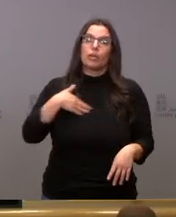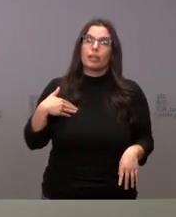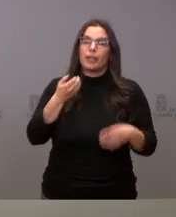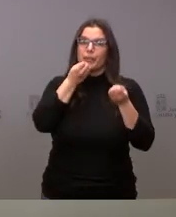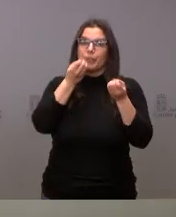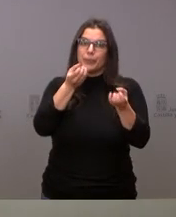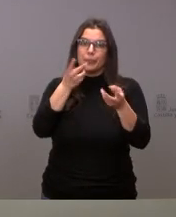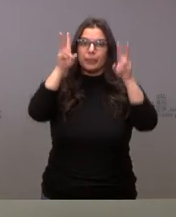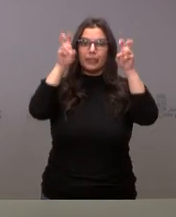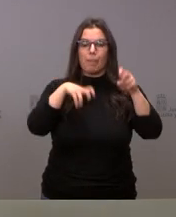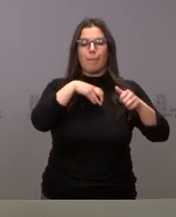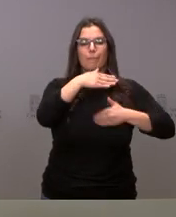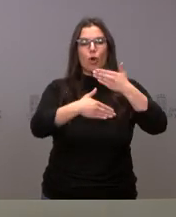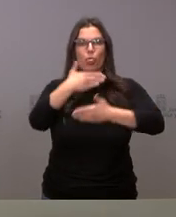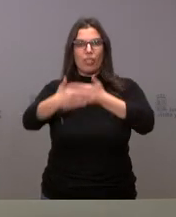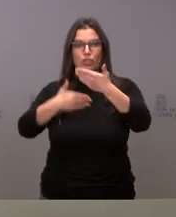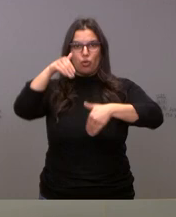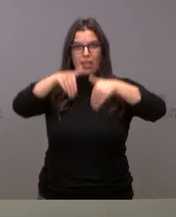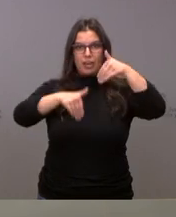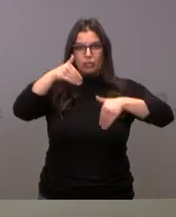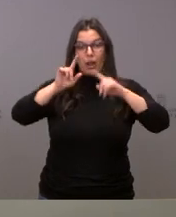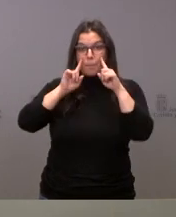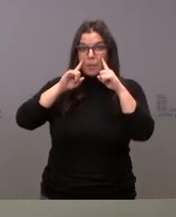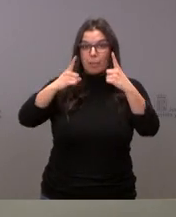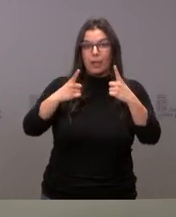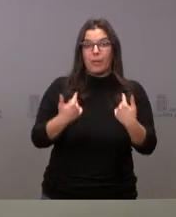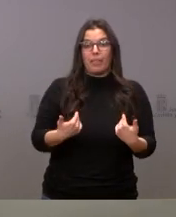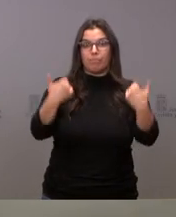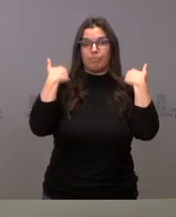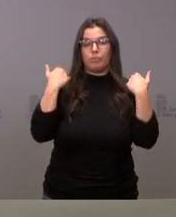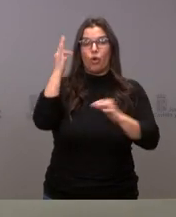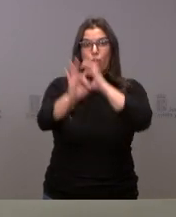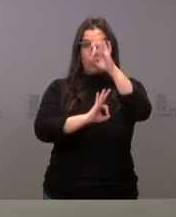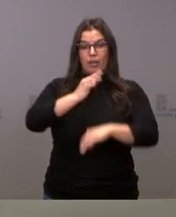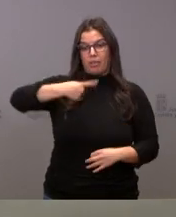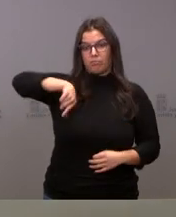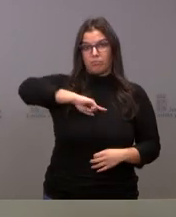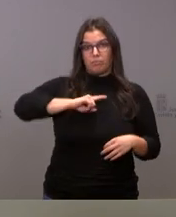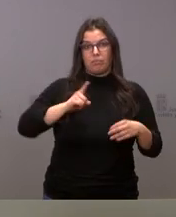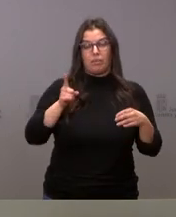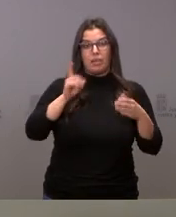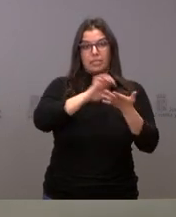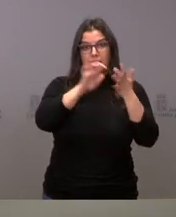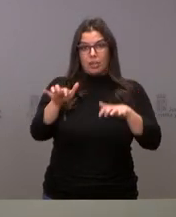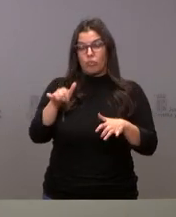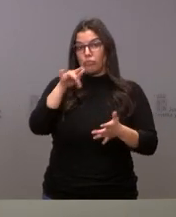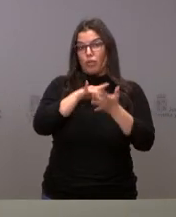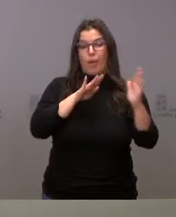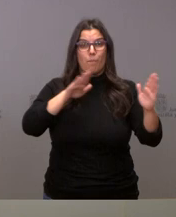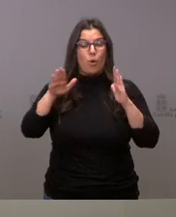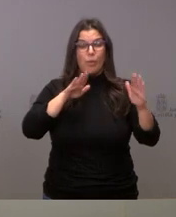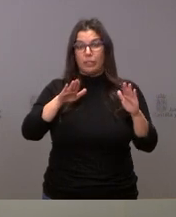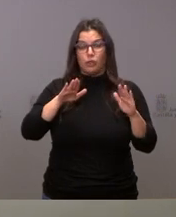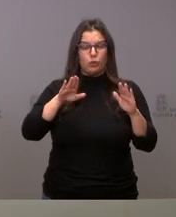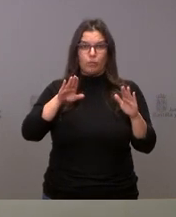información al respecto del proceso electoral que por primera vez está organizando Castilla y León. Estamos en un momento insólito porque es la primera